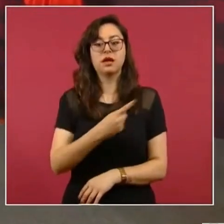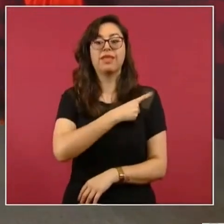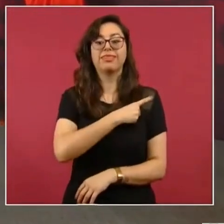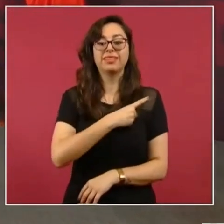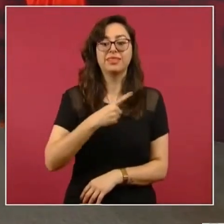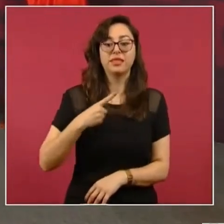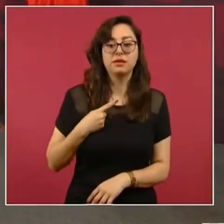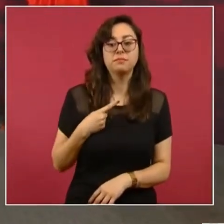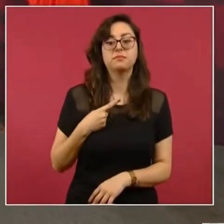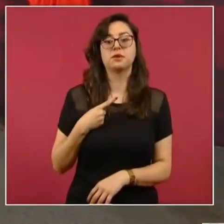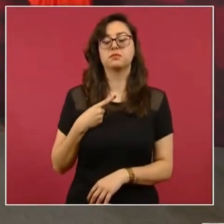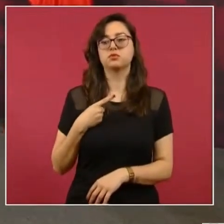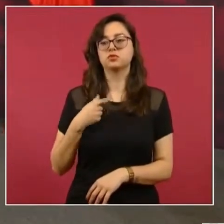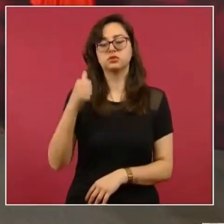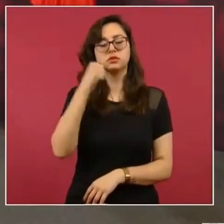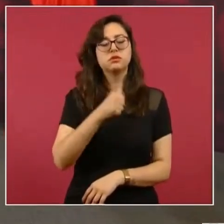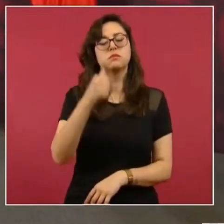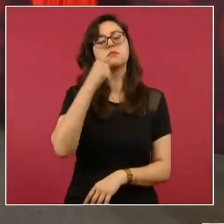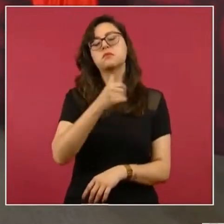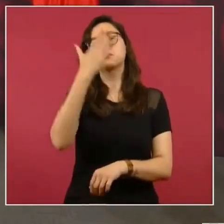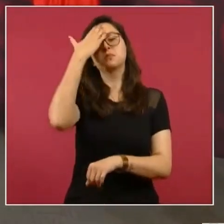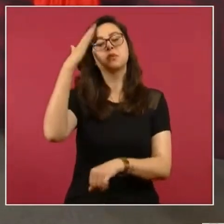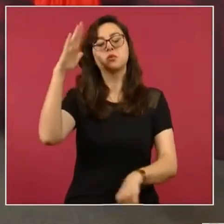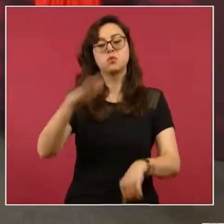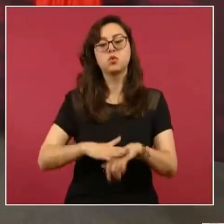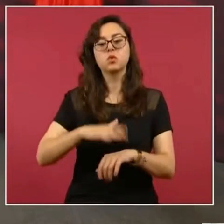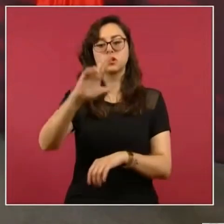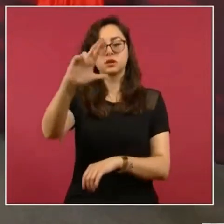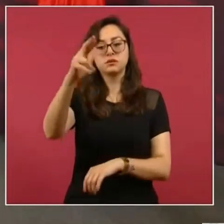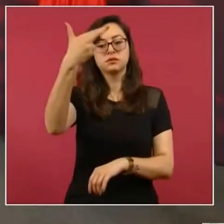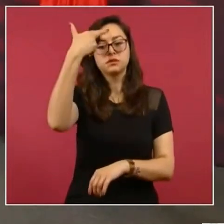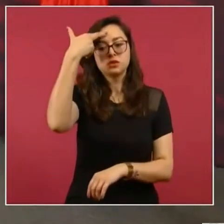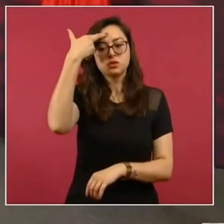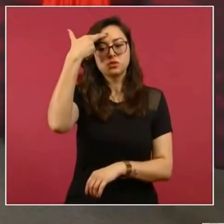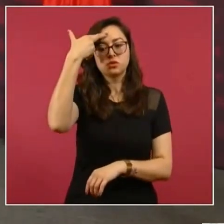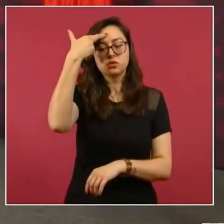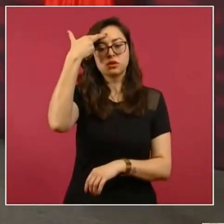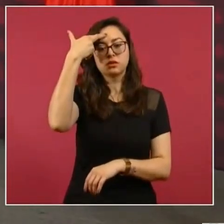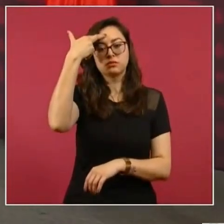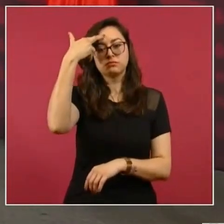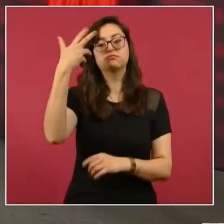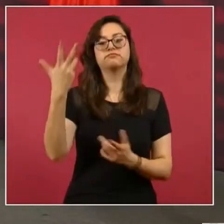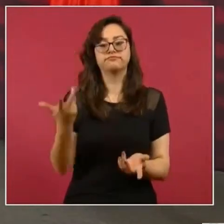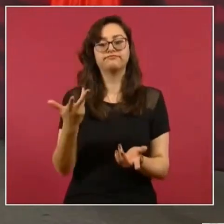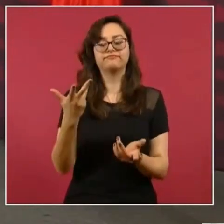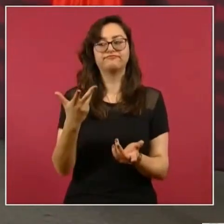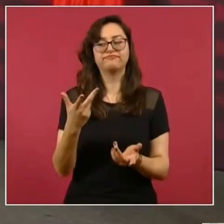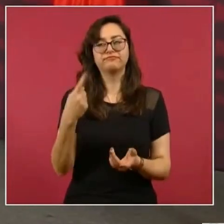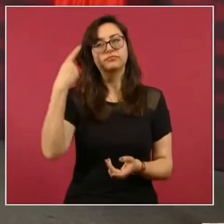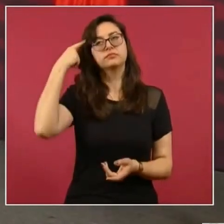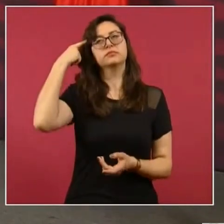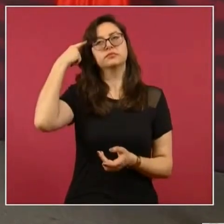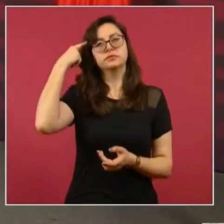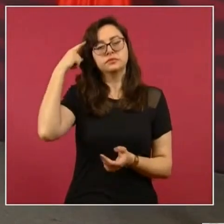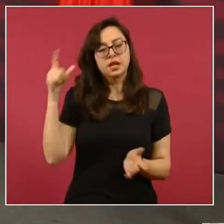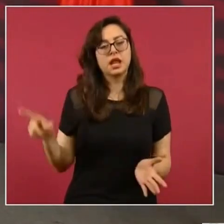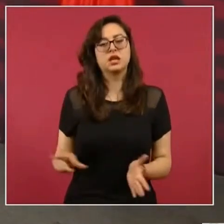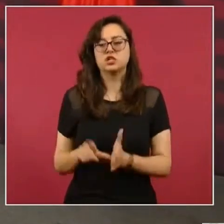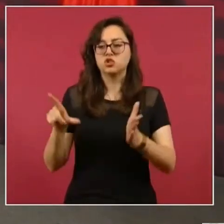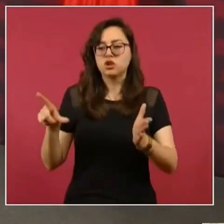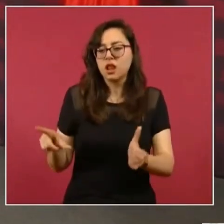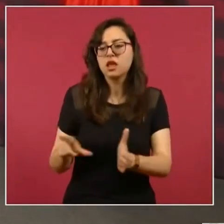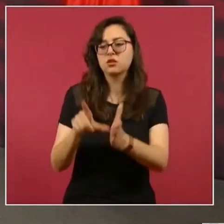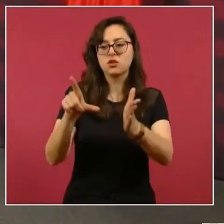recordar porque también son lecciones, son enseñanzas.